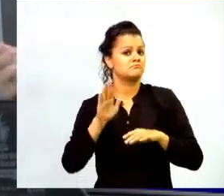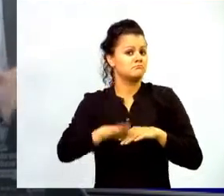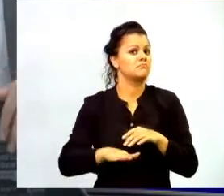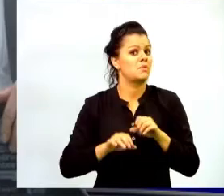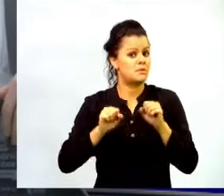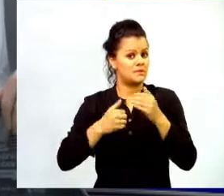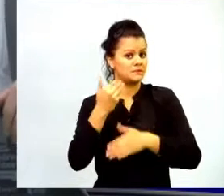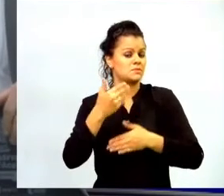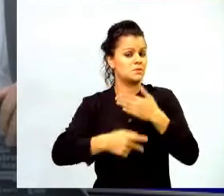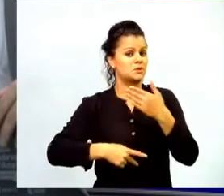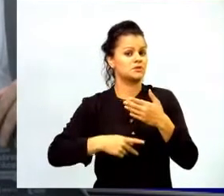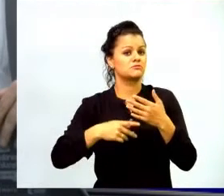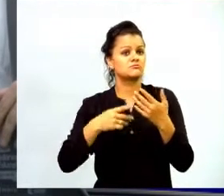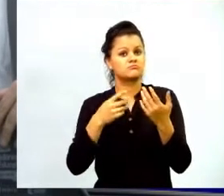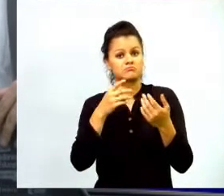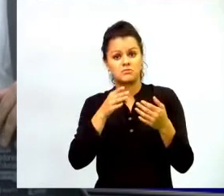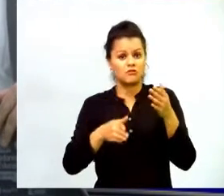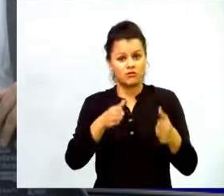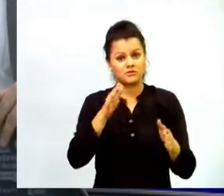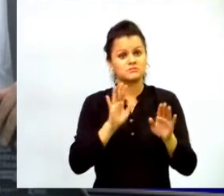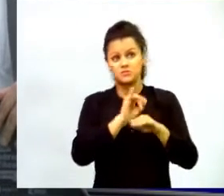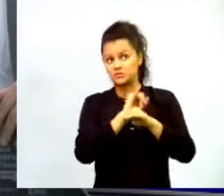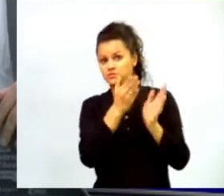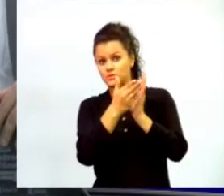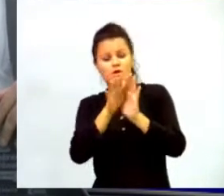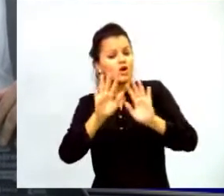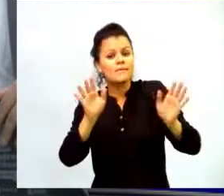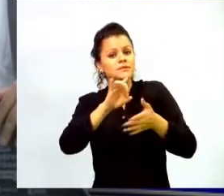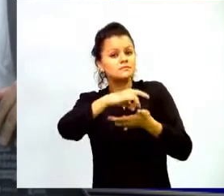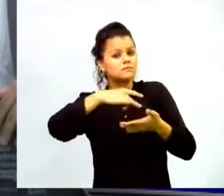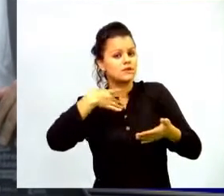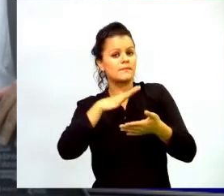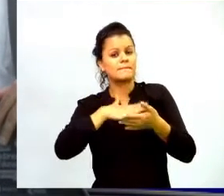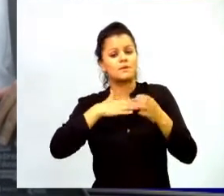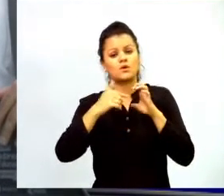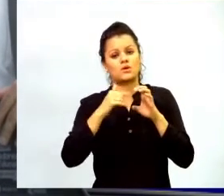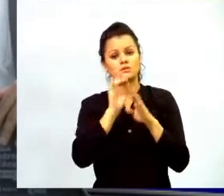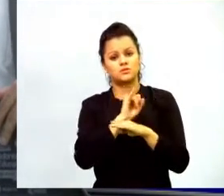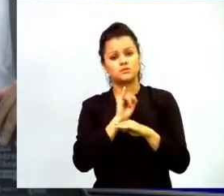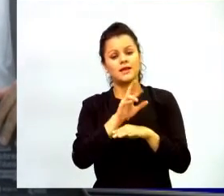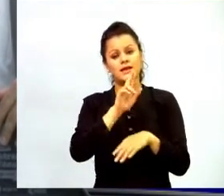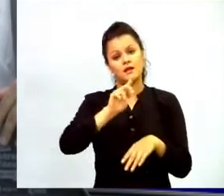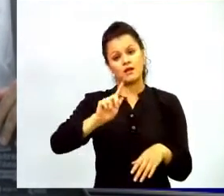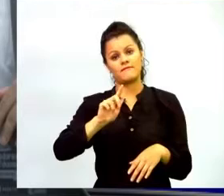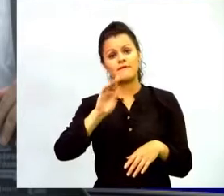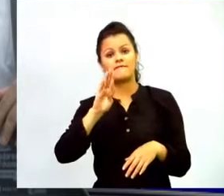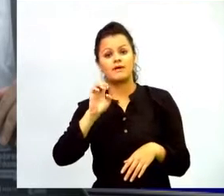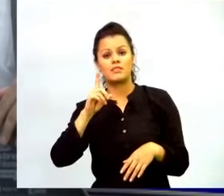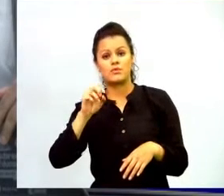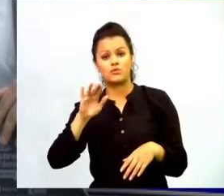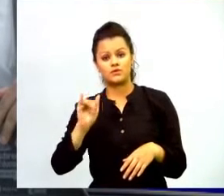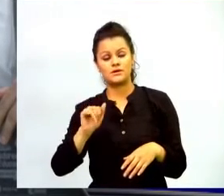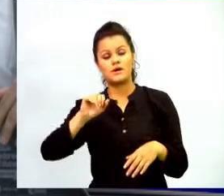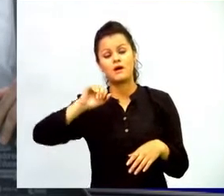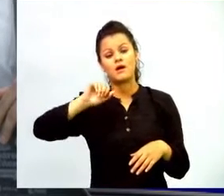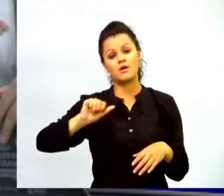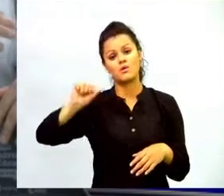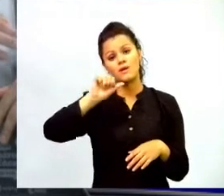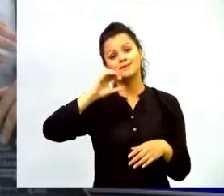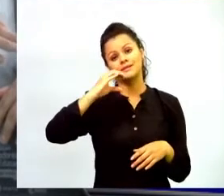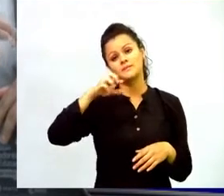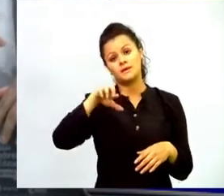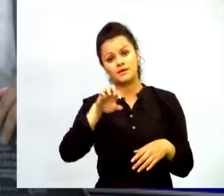entonces solamente es escribirme a mi correo institucional rfbedoya arroba cpe